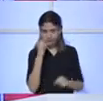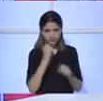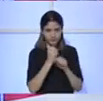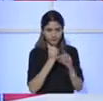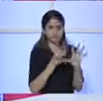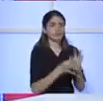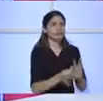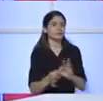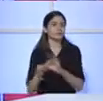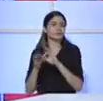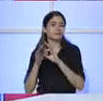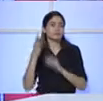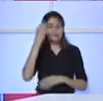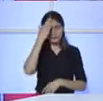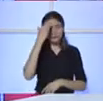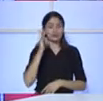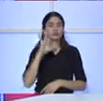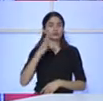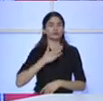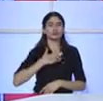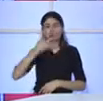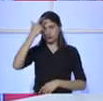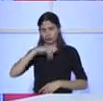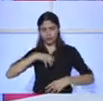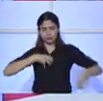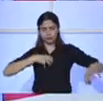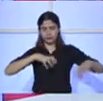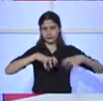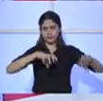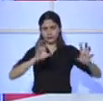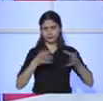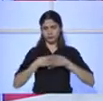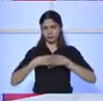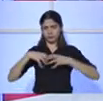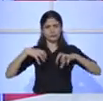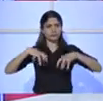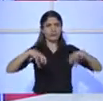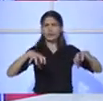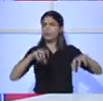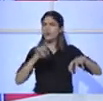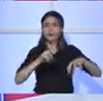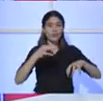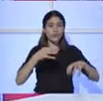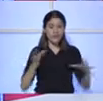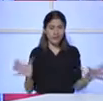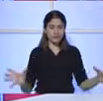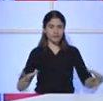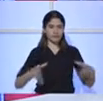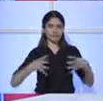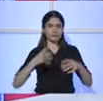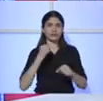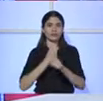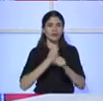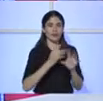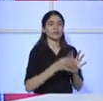No es que cada institución está aislada haciendo algo. Nosotros estamos bajo el mandato del presidente de la República ejerciendo